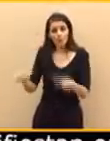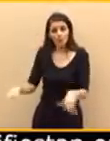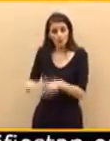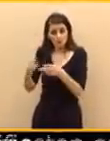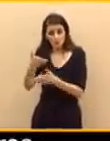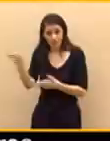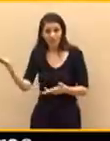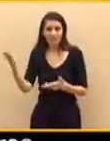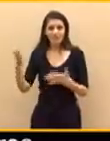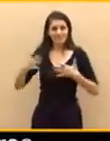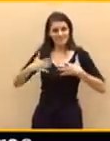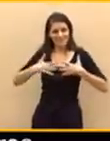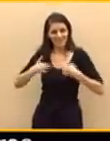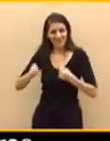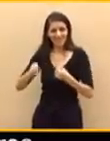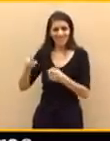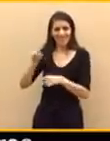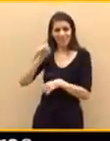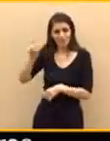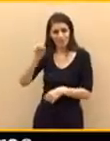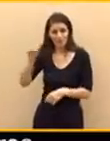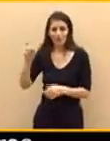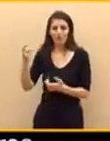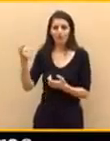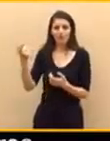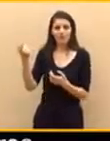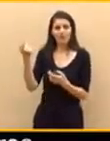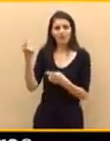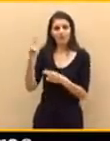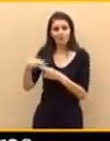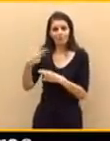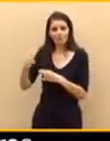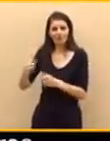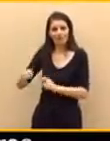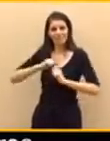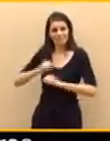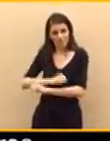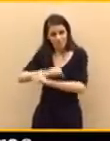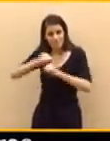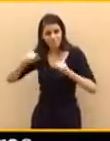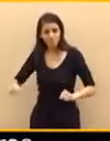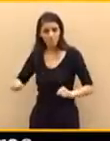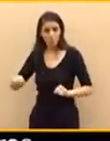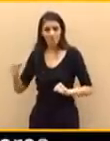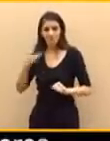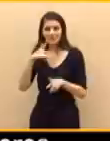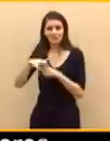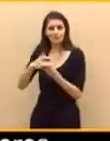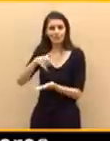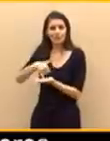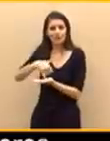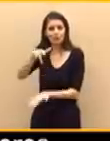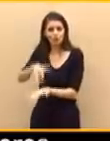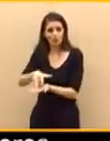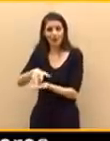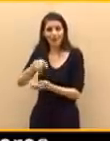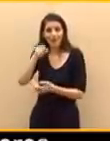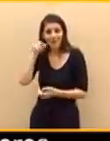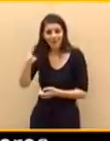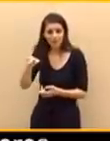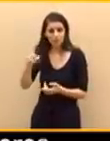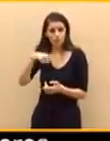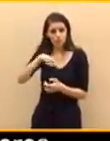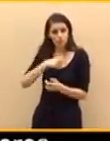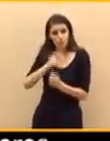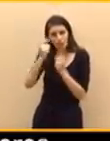educación, para las políticas que nos permiten ser más fuertes ante las situaciones de vulnerabilidad, tengamos capacidad de defendernos como colectivos,